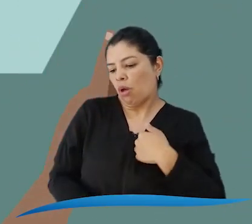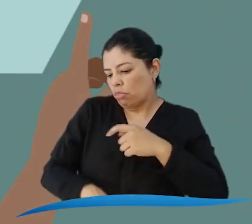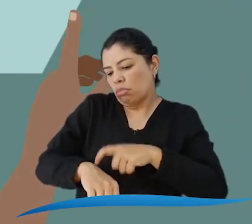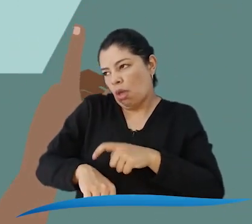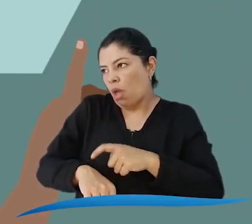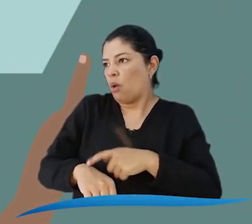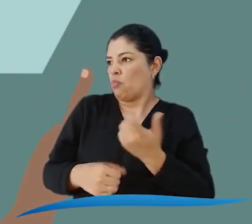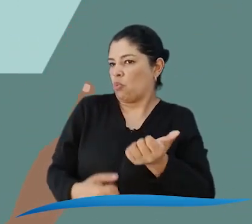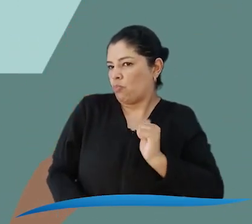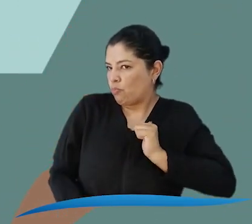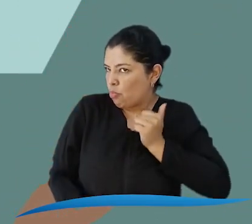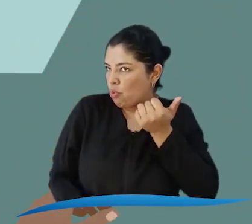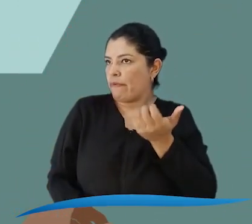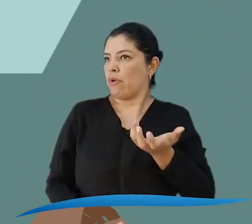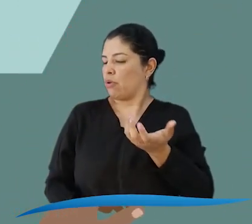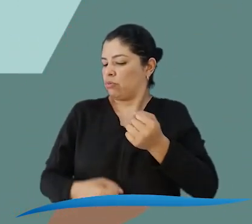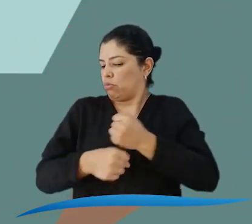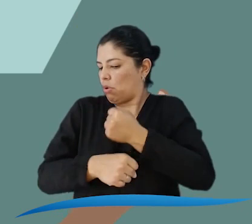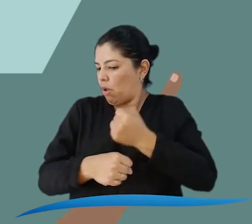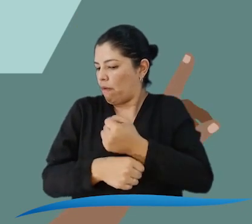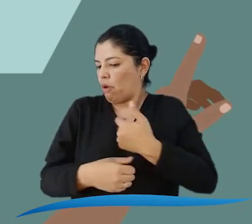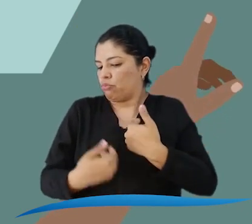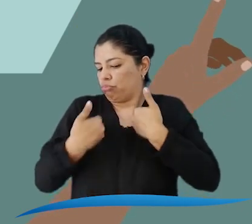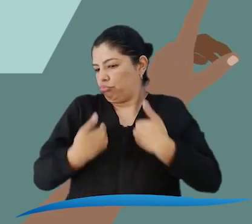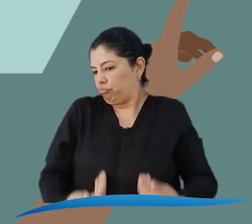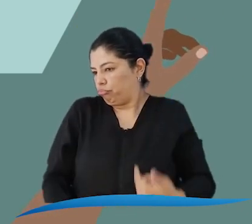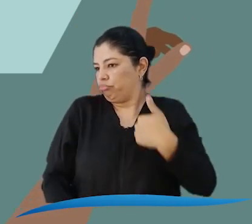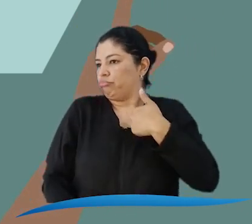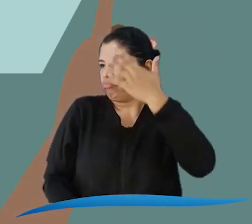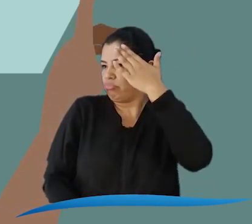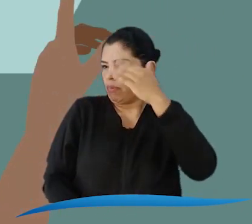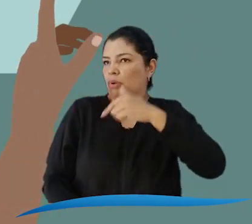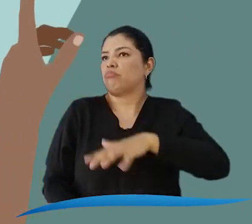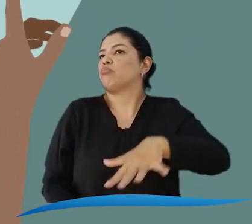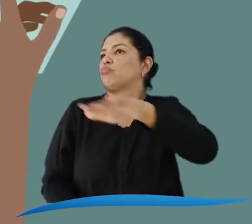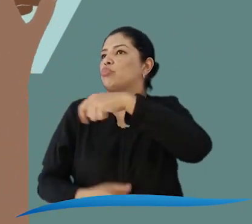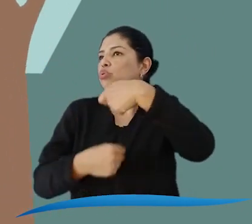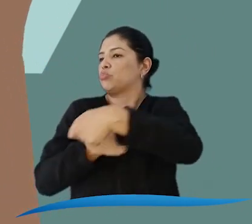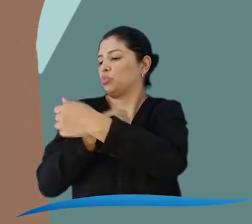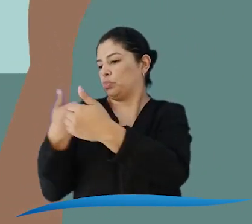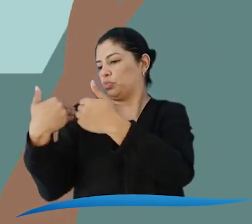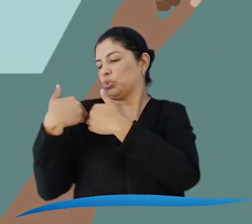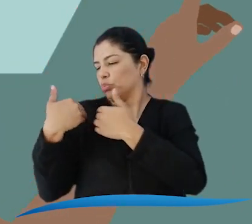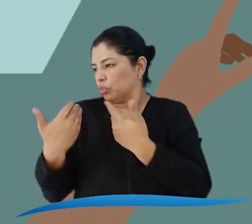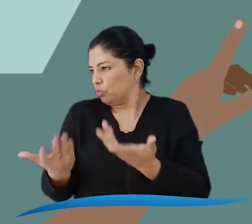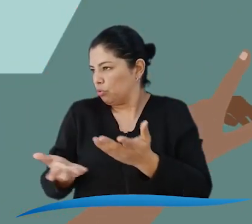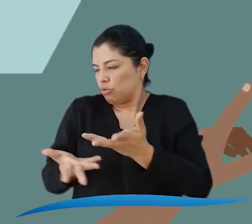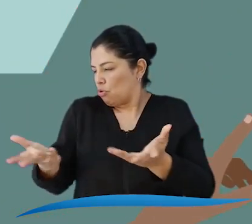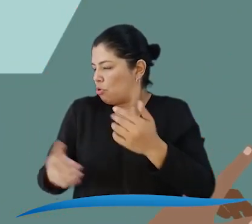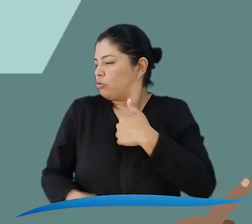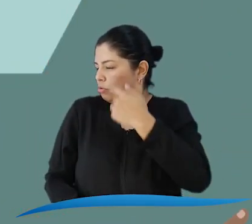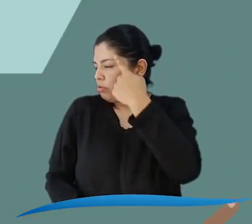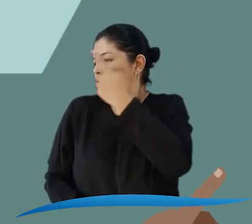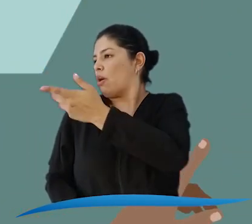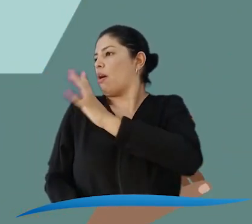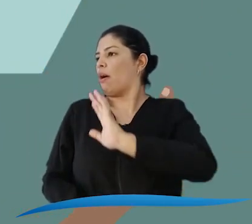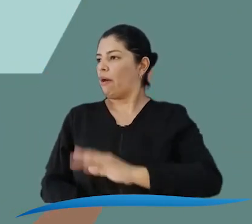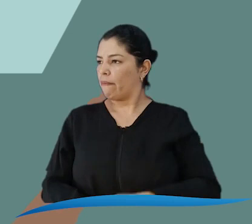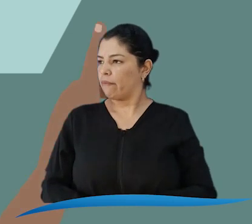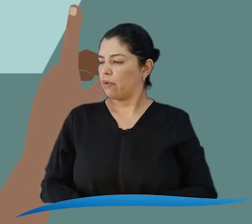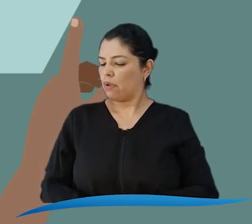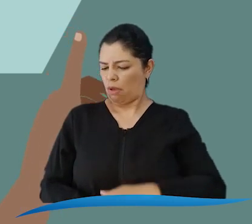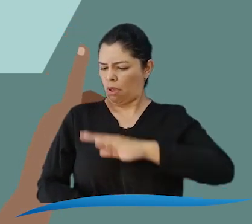Simplemente quería optimizar el uso del tiempo para mayor eficiencia de mis labores como máxima autoridad del municipio de Los Bananos.